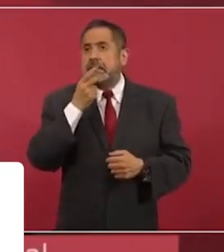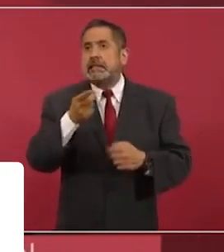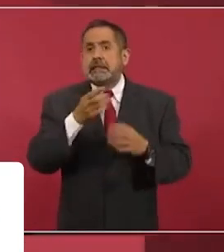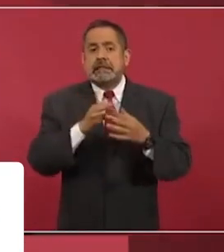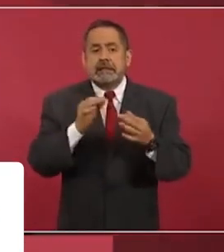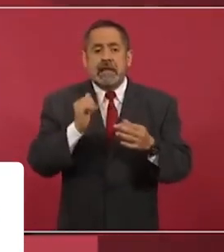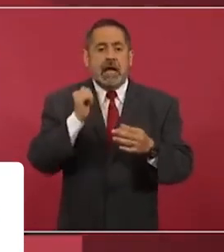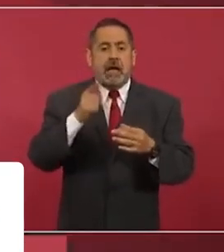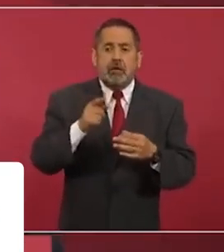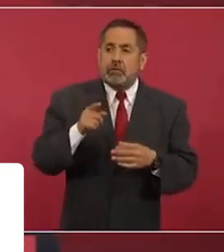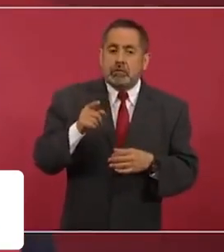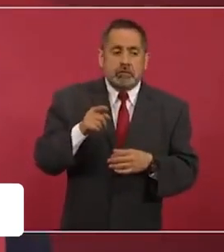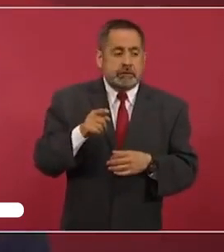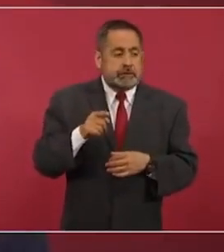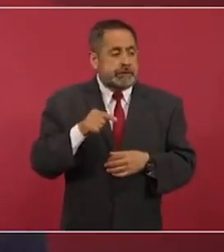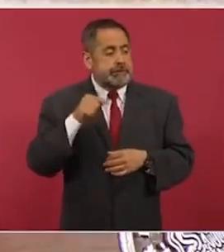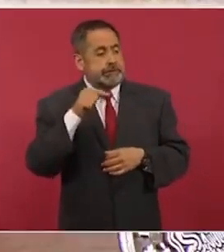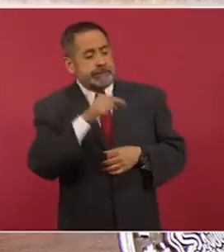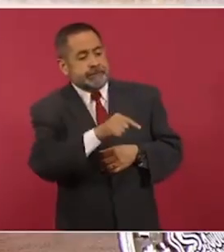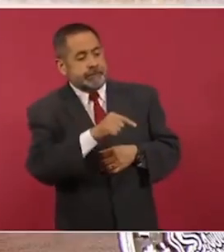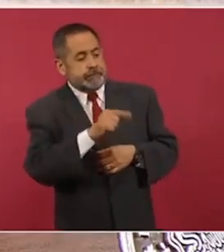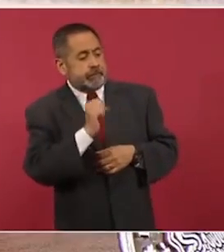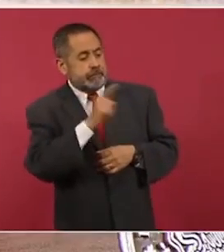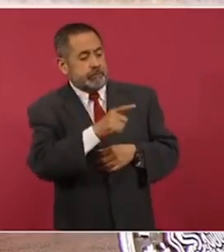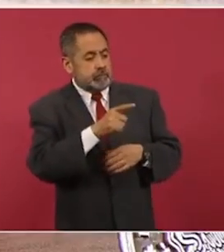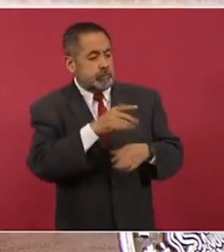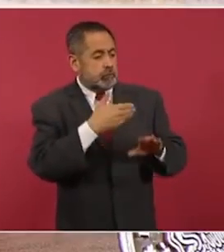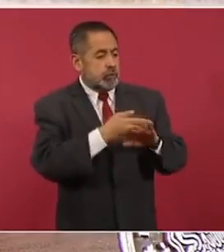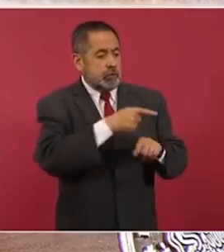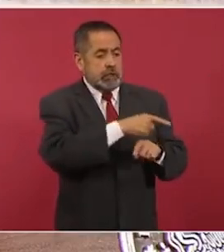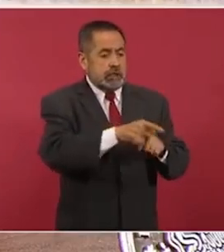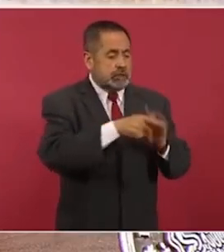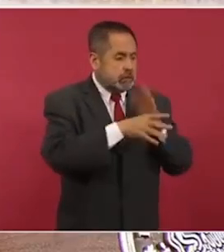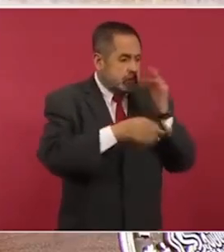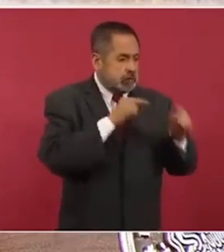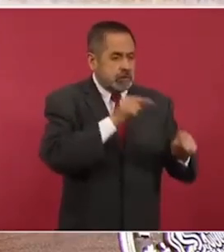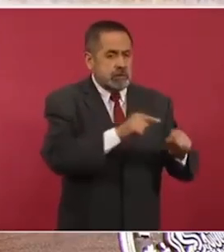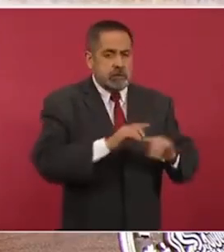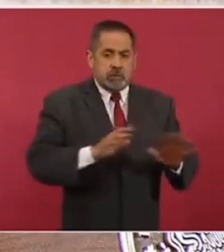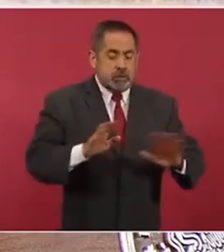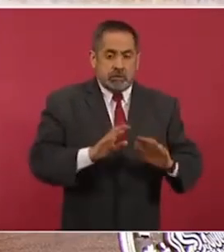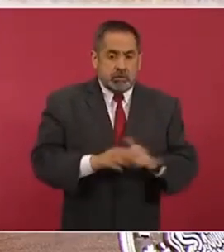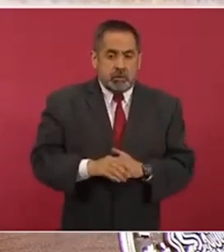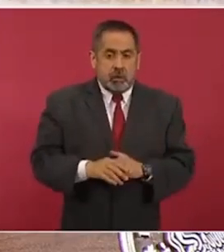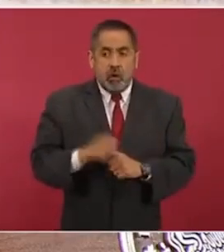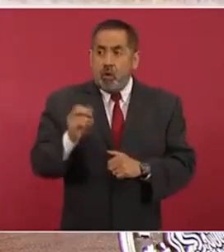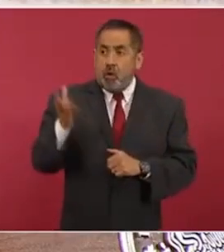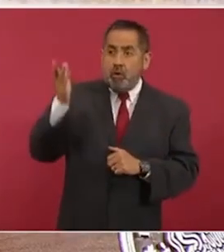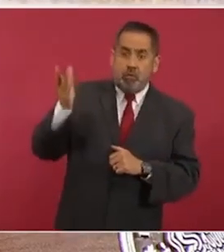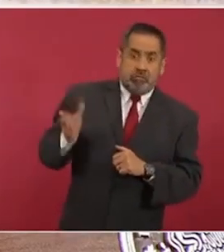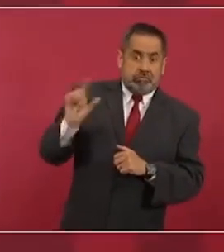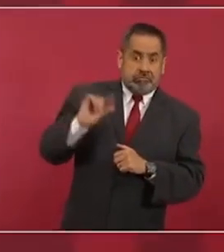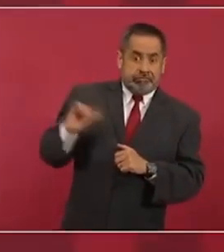a ningún medio de información porque no se podía tocar al intocable.